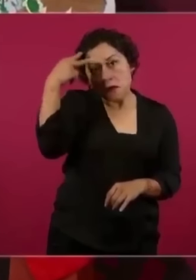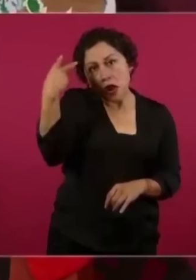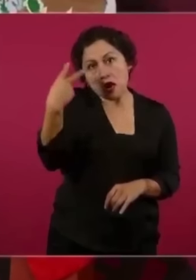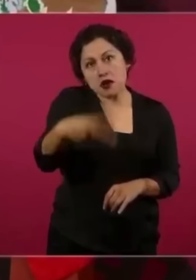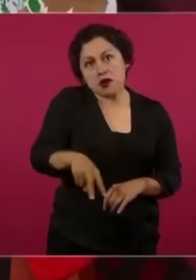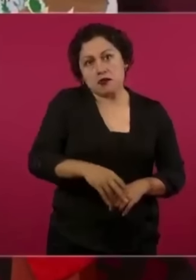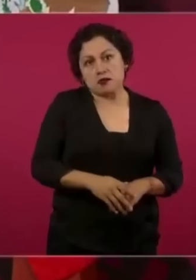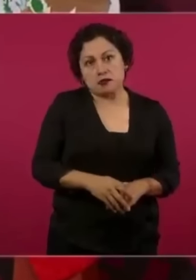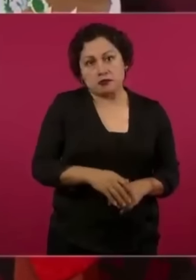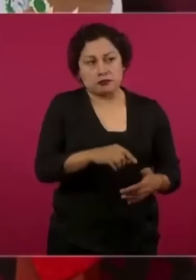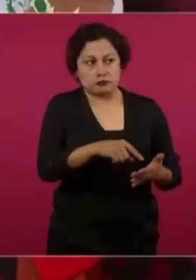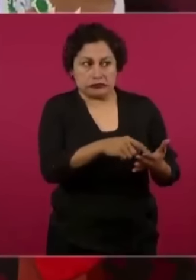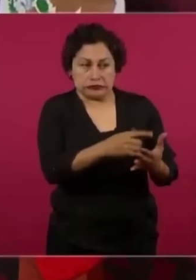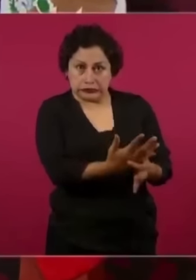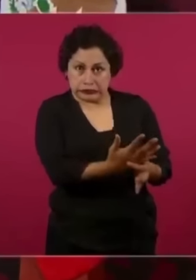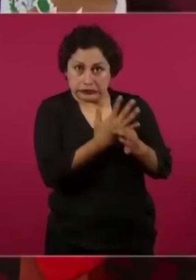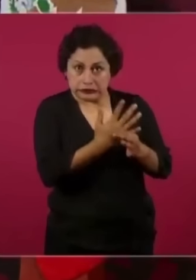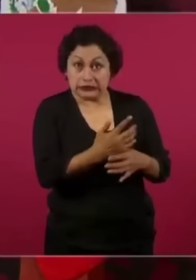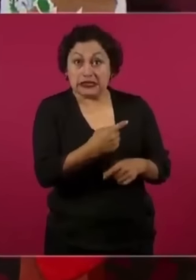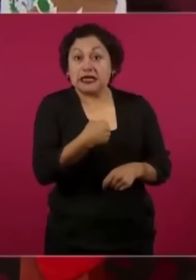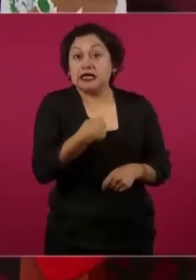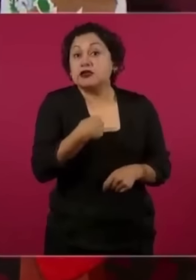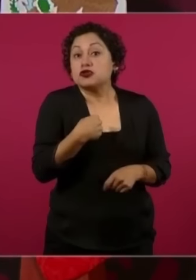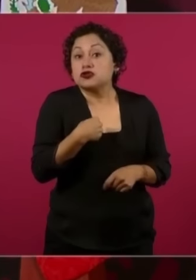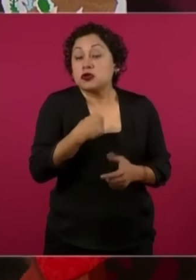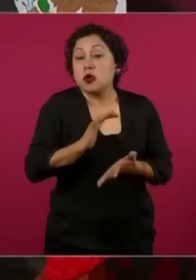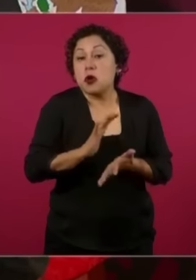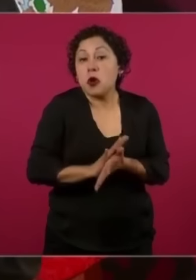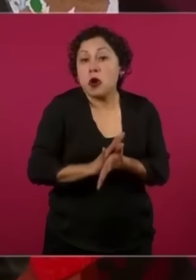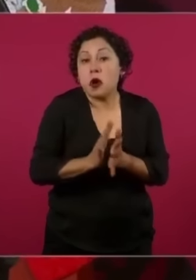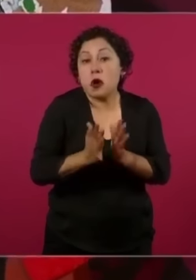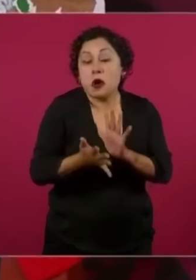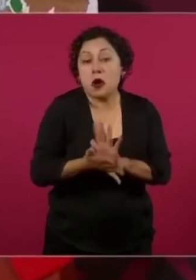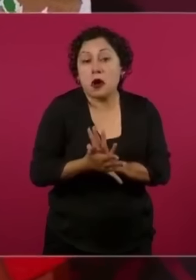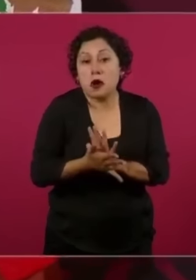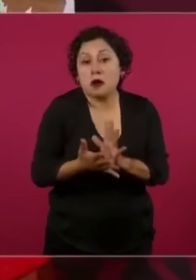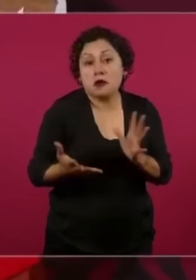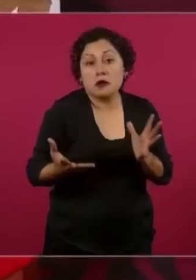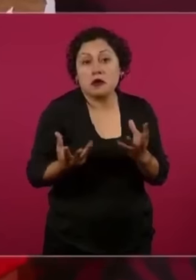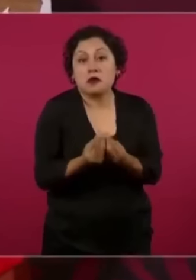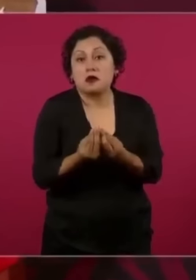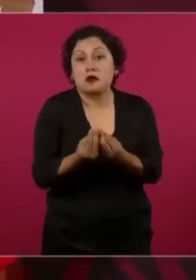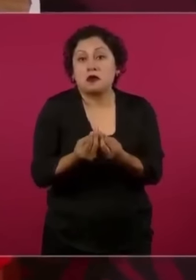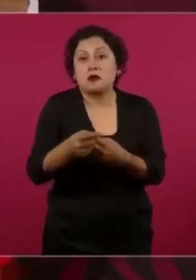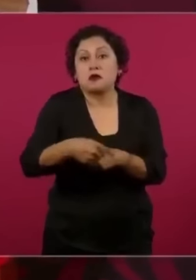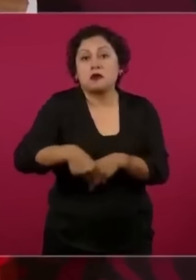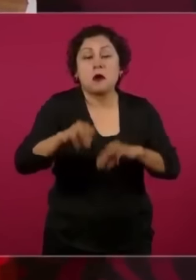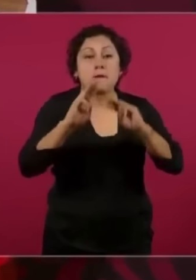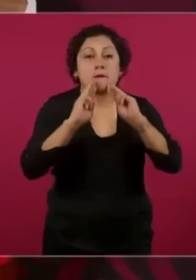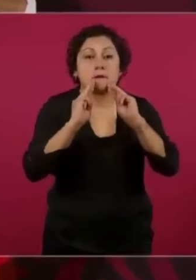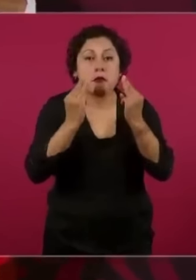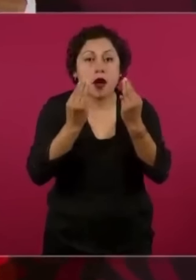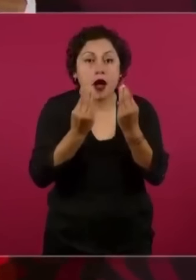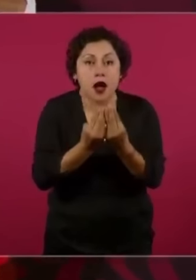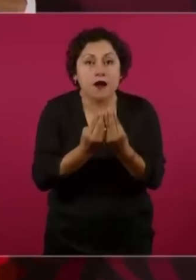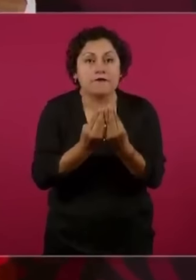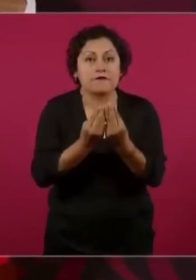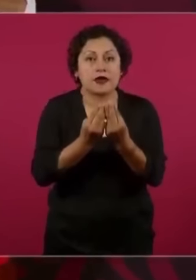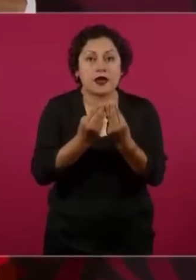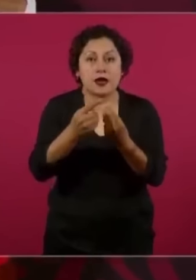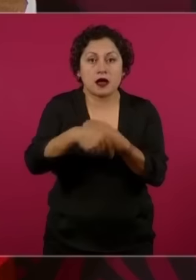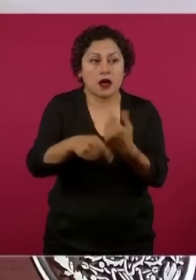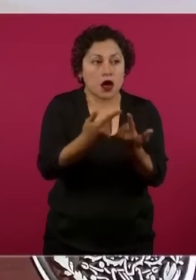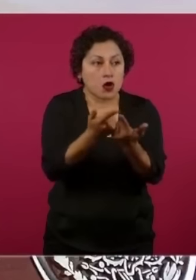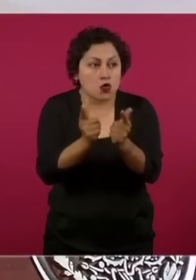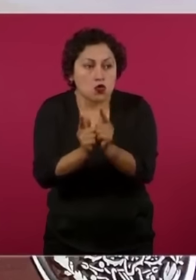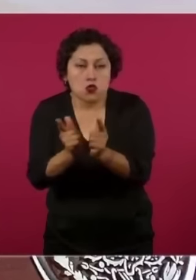con el narcotráfico o con las bandas de